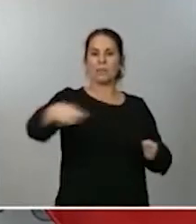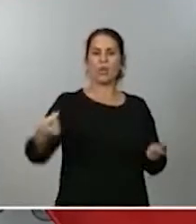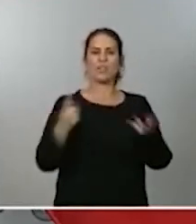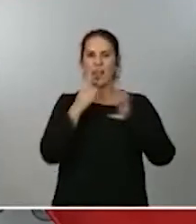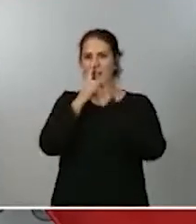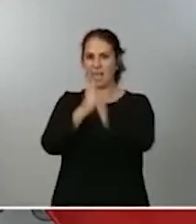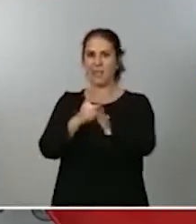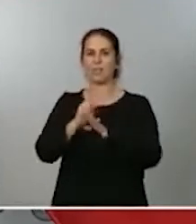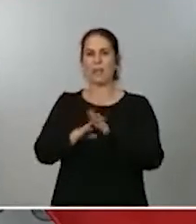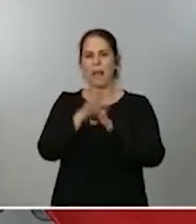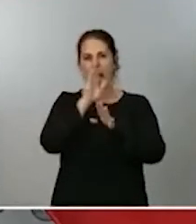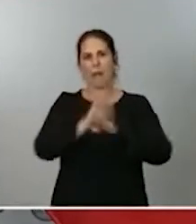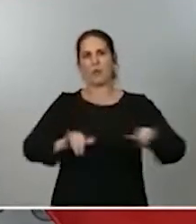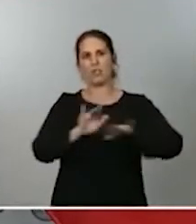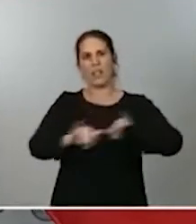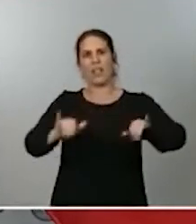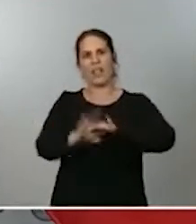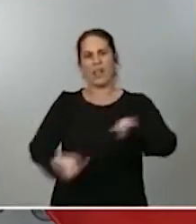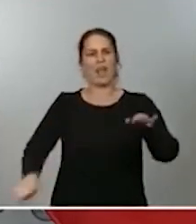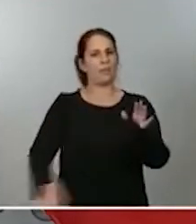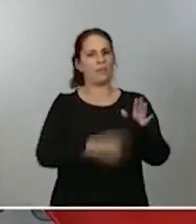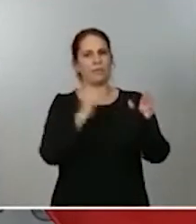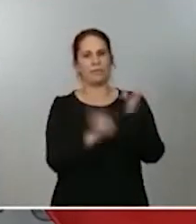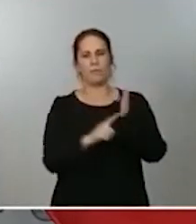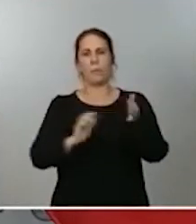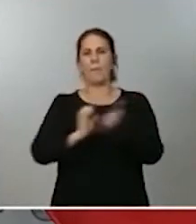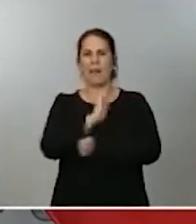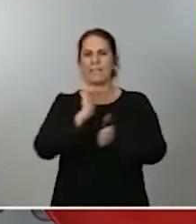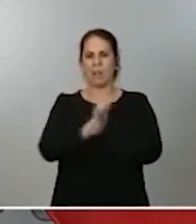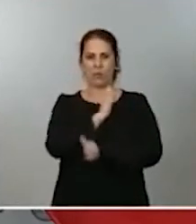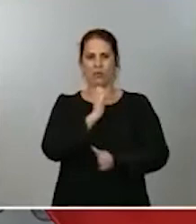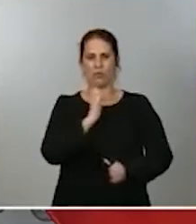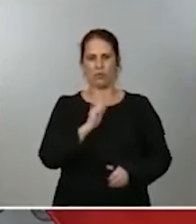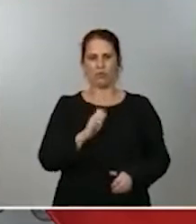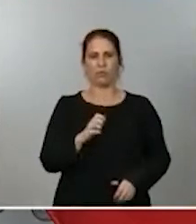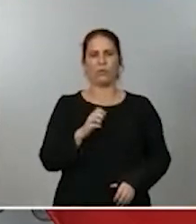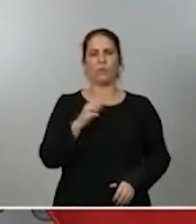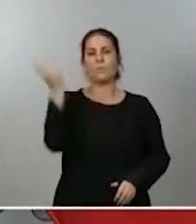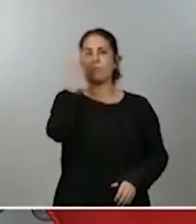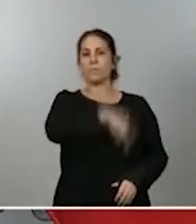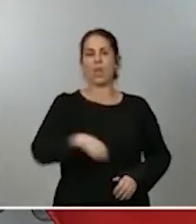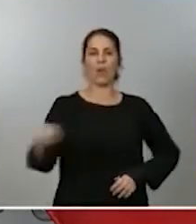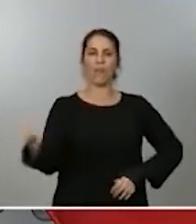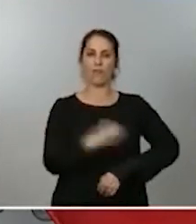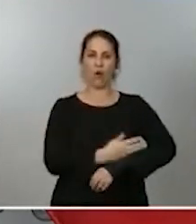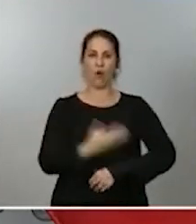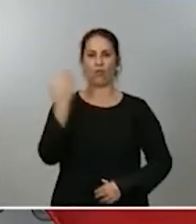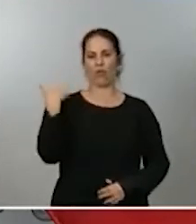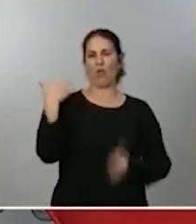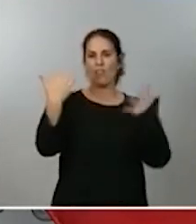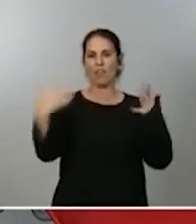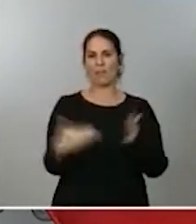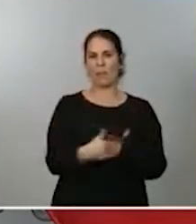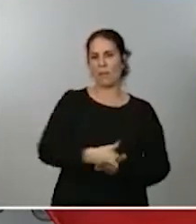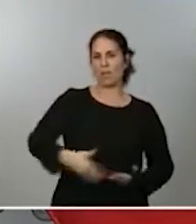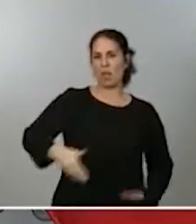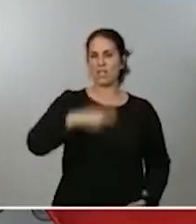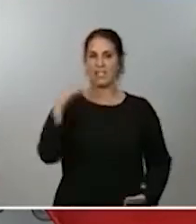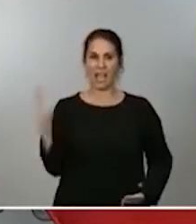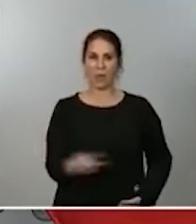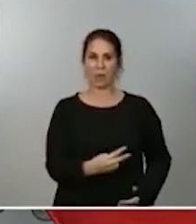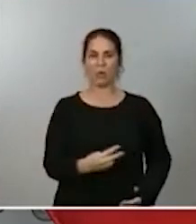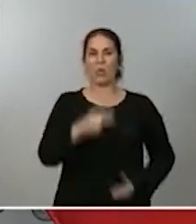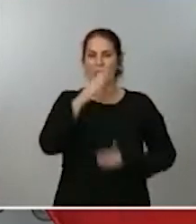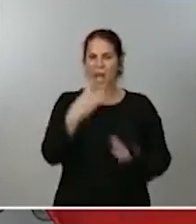totalidad de los préstamos que reciba. Y, como saben, el fondo que se dotó, con 10.000 millones de euros, tiene como único